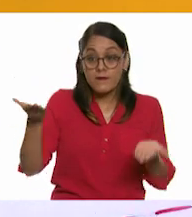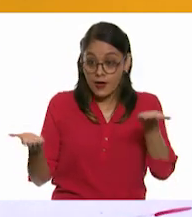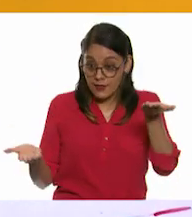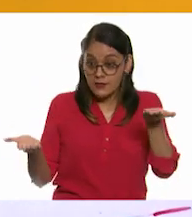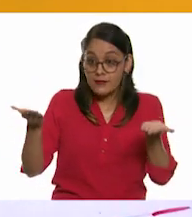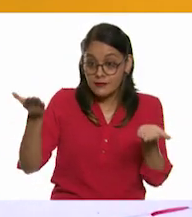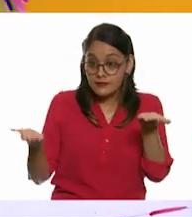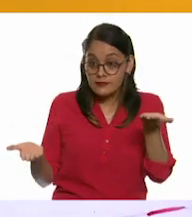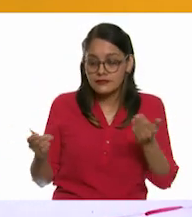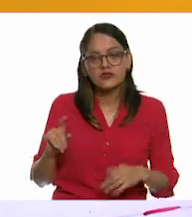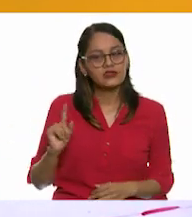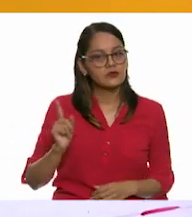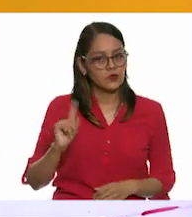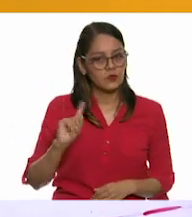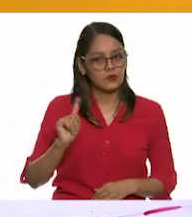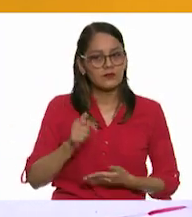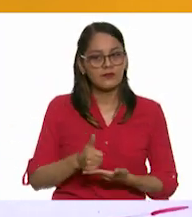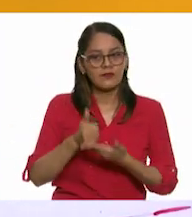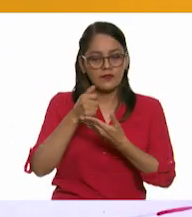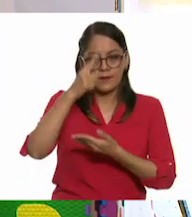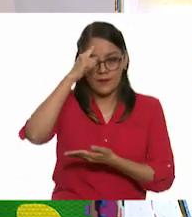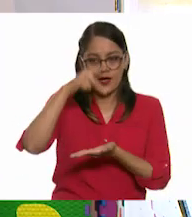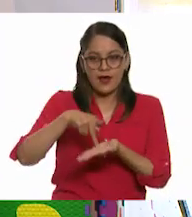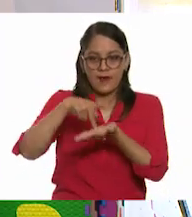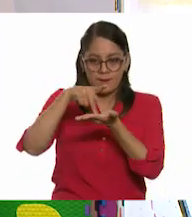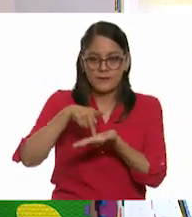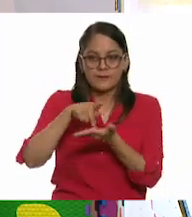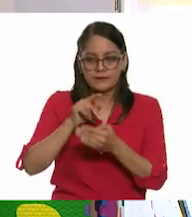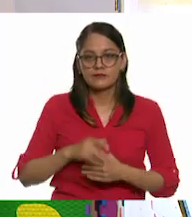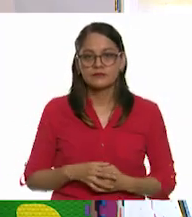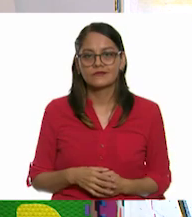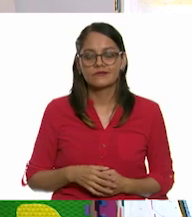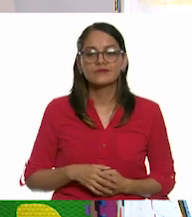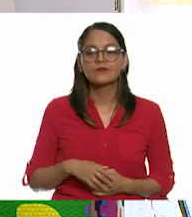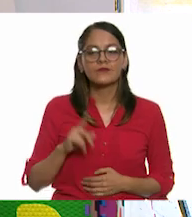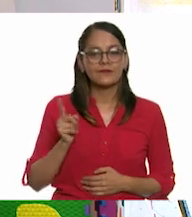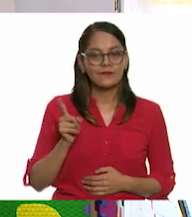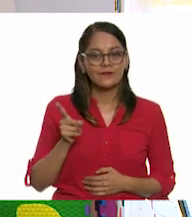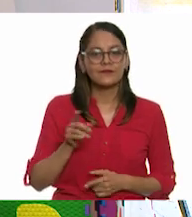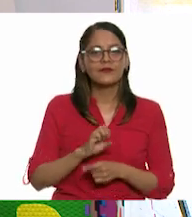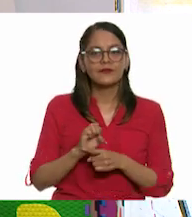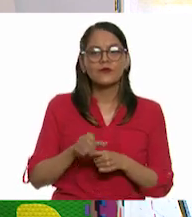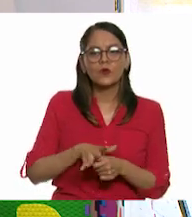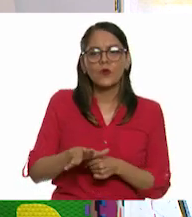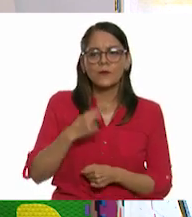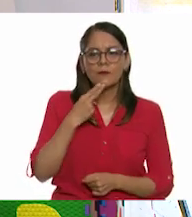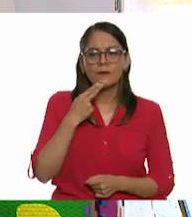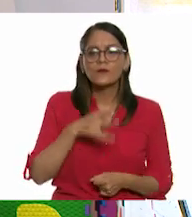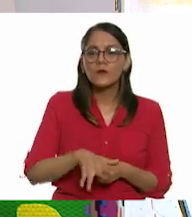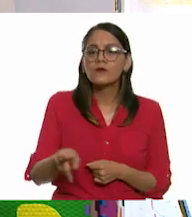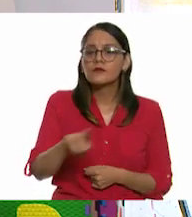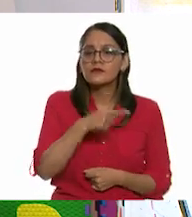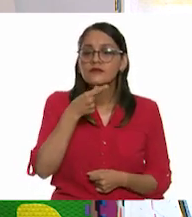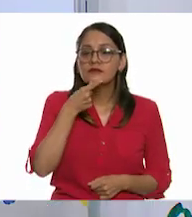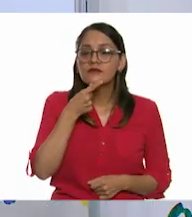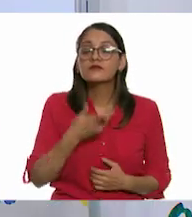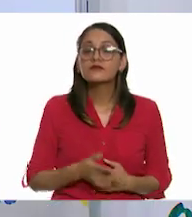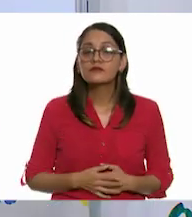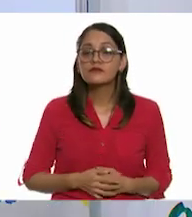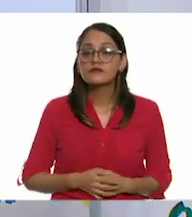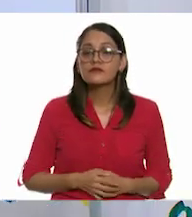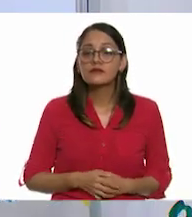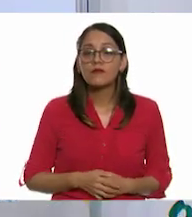¿La balanza? No, eso es para medir el peso. Muy bien. siento. Entonces, ¿qué podríamos estar utilizando ustedes, niñas y niñas en casa?